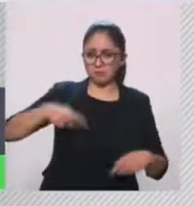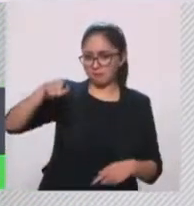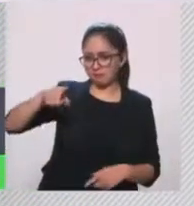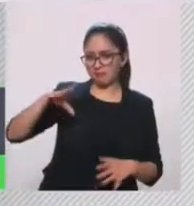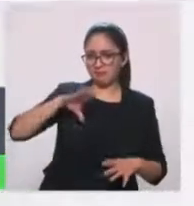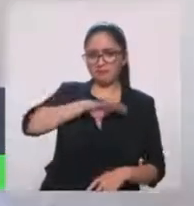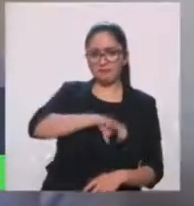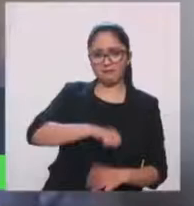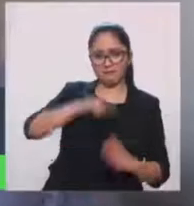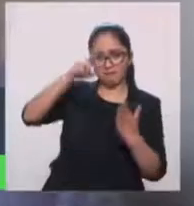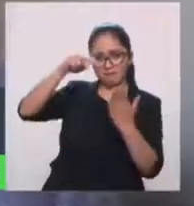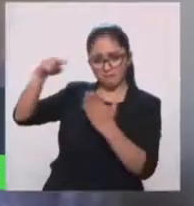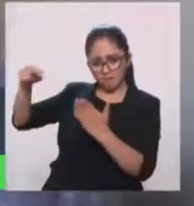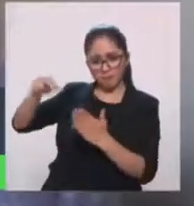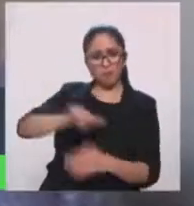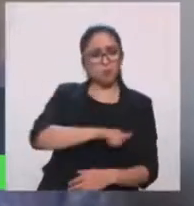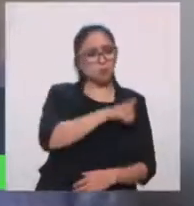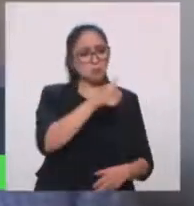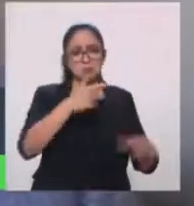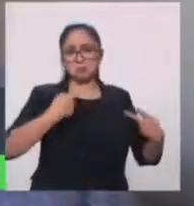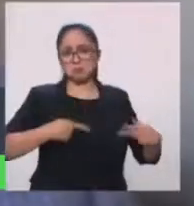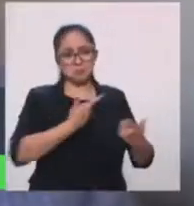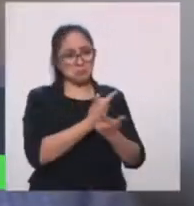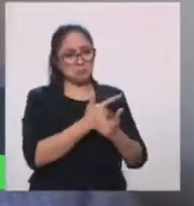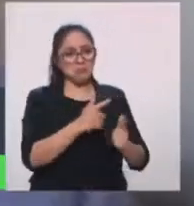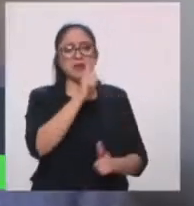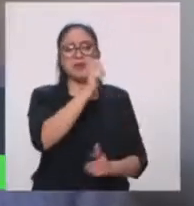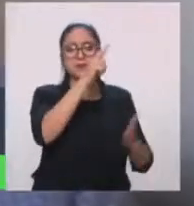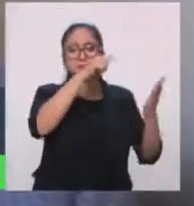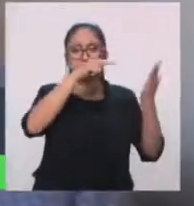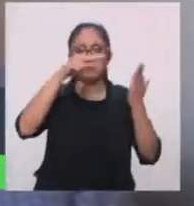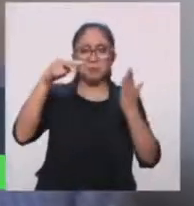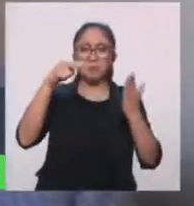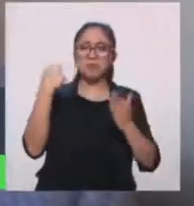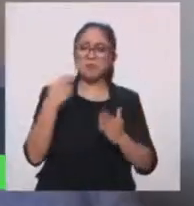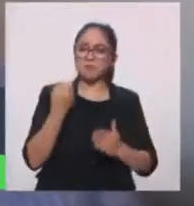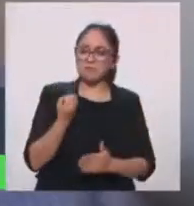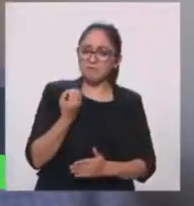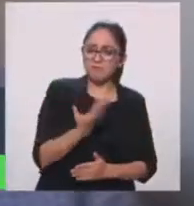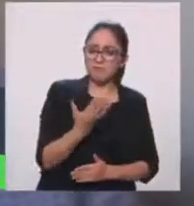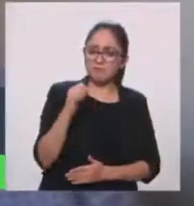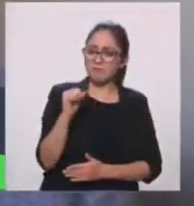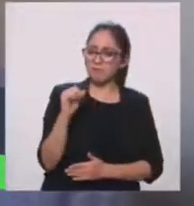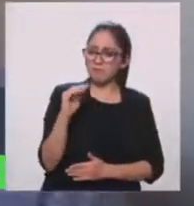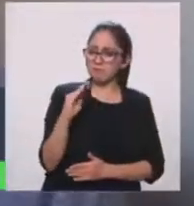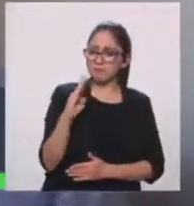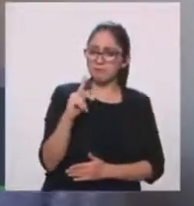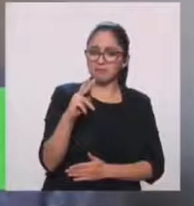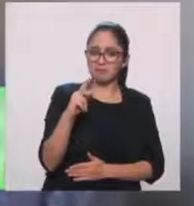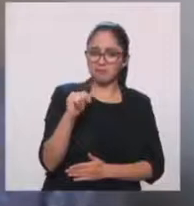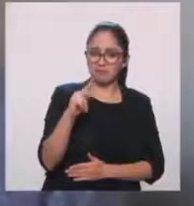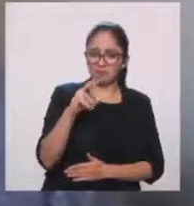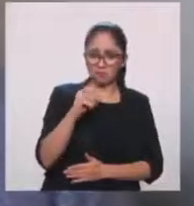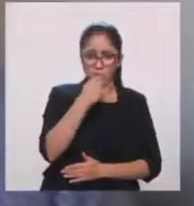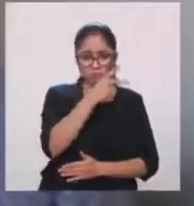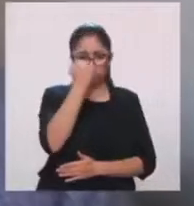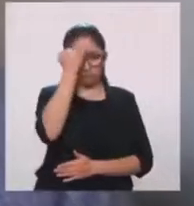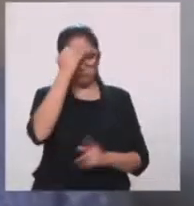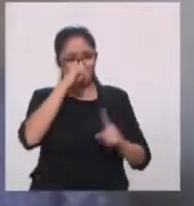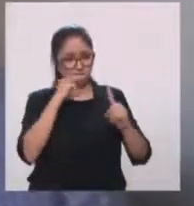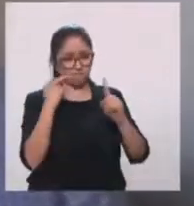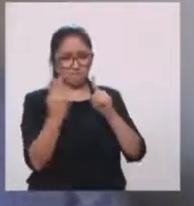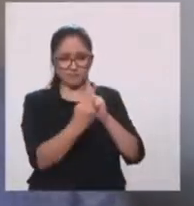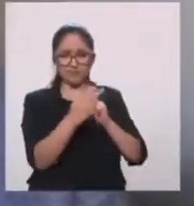la obra abstracta de Manuel Felguerés sigue en una secuencia cronológica. En efecto,